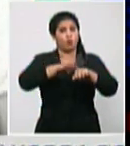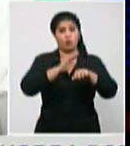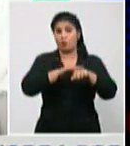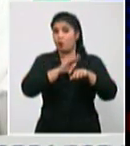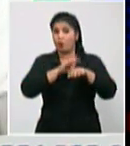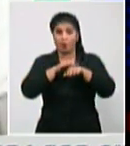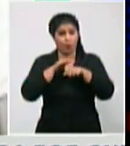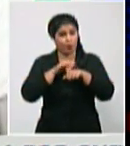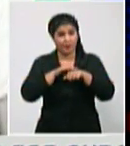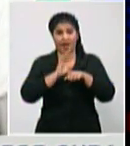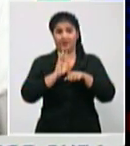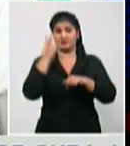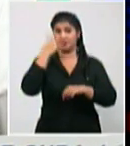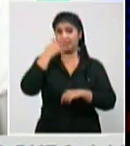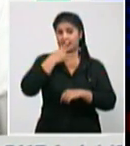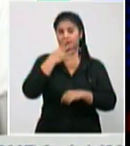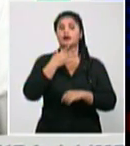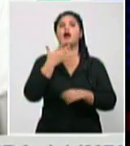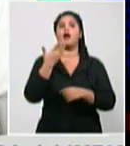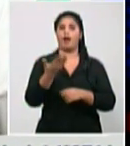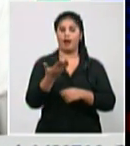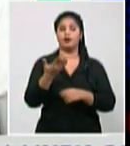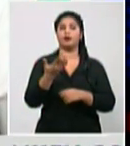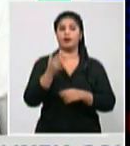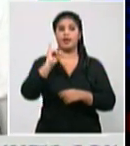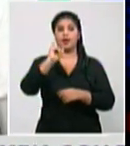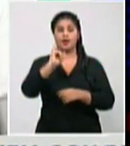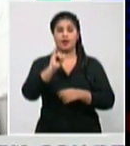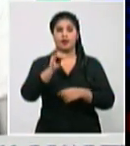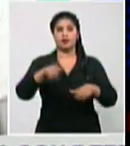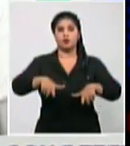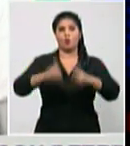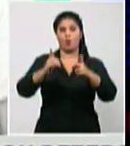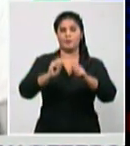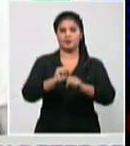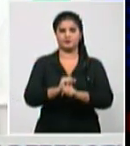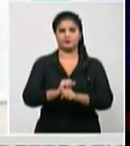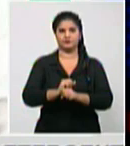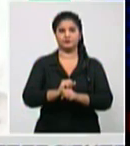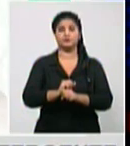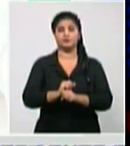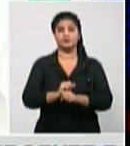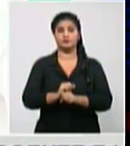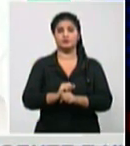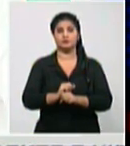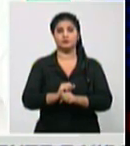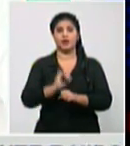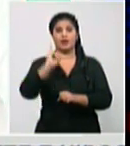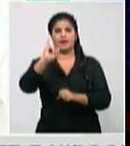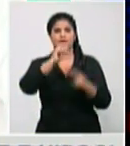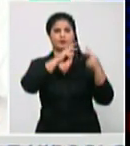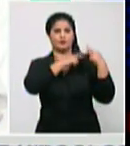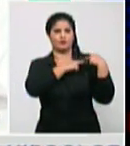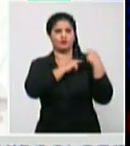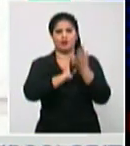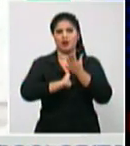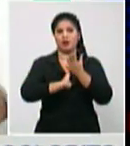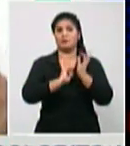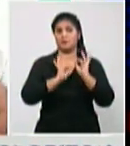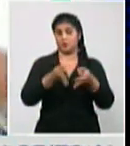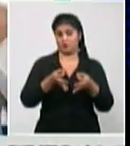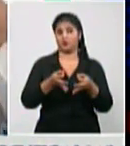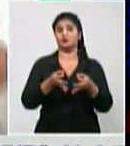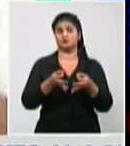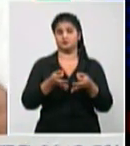disciplina tiene mucho que ver porque en Cuba los protocolos que existen es como para que se evite el contagio